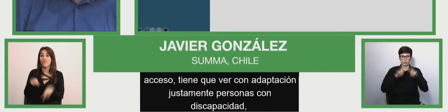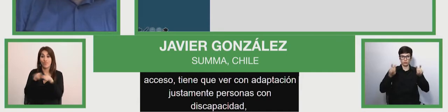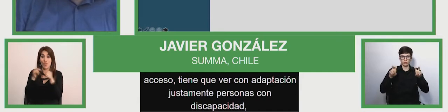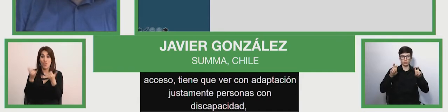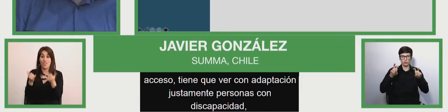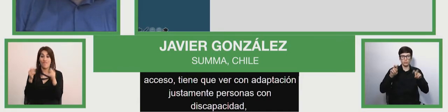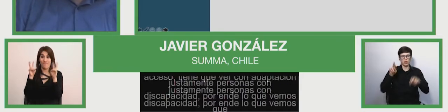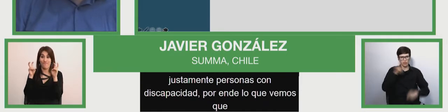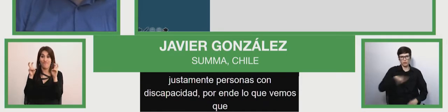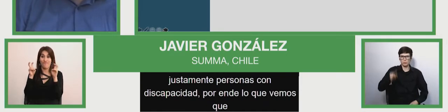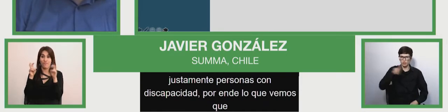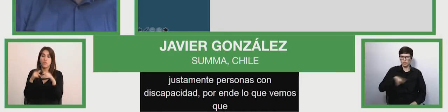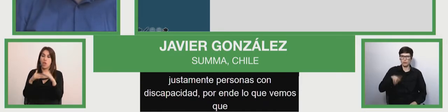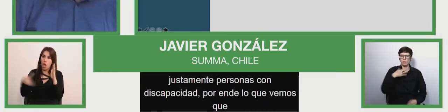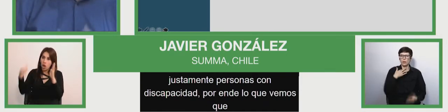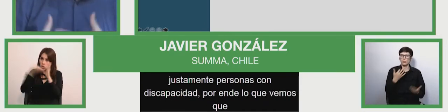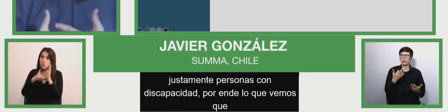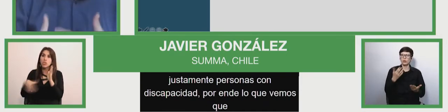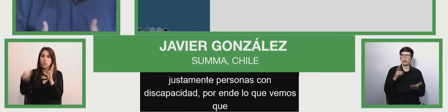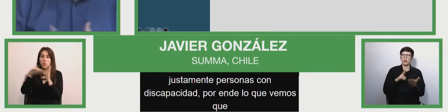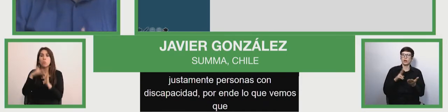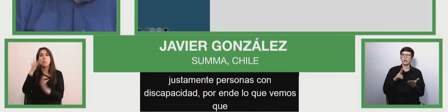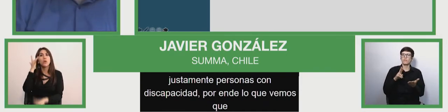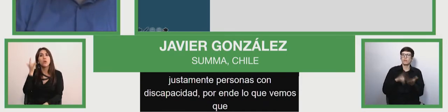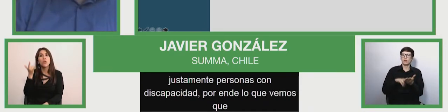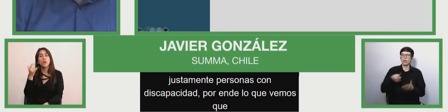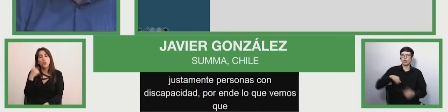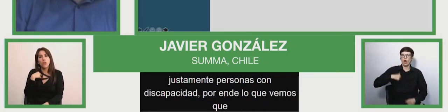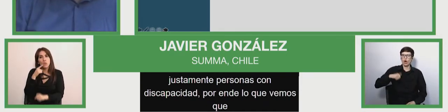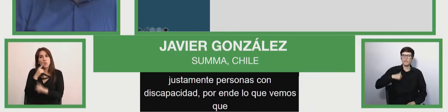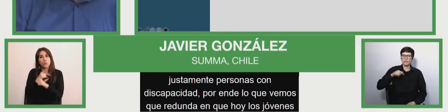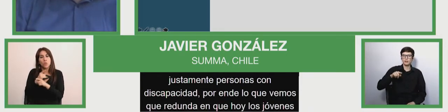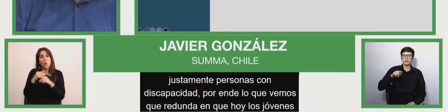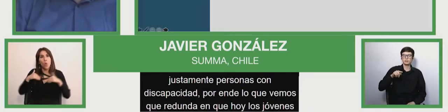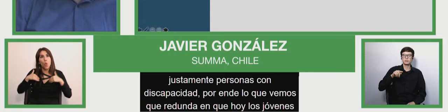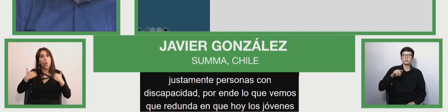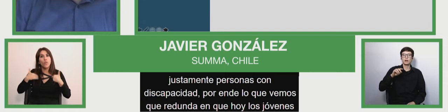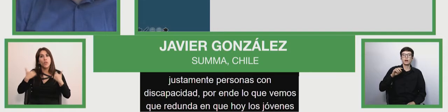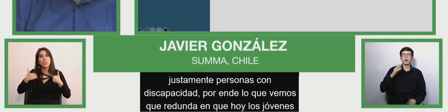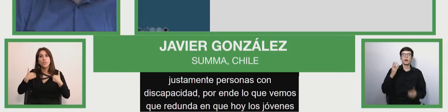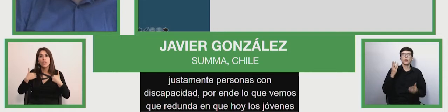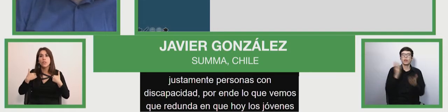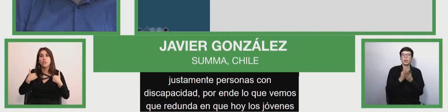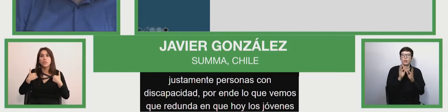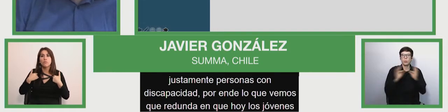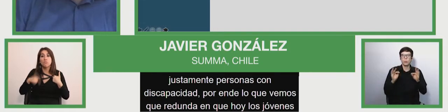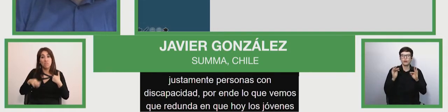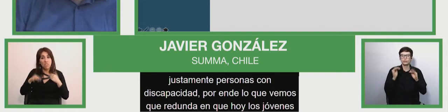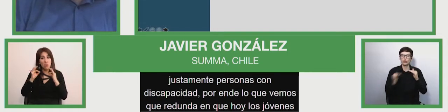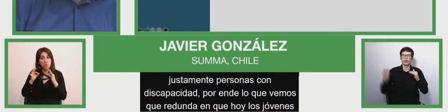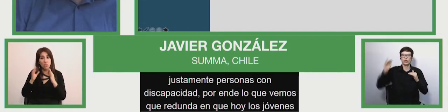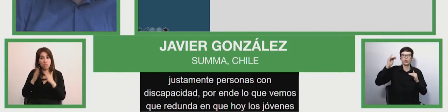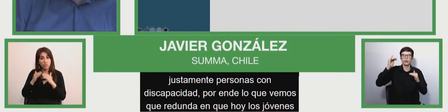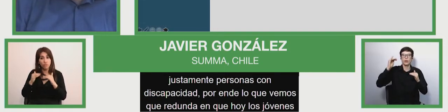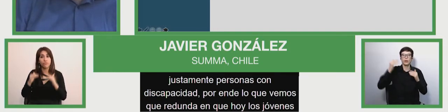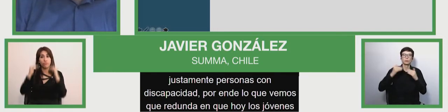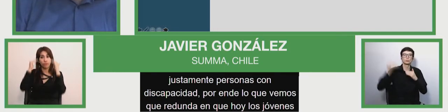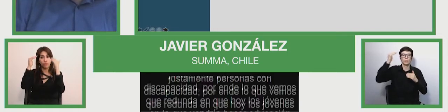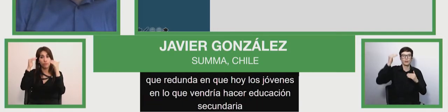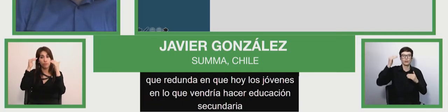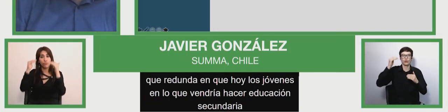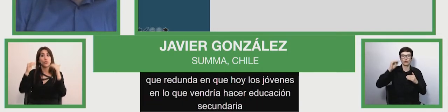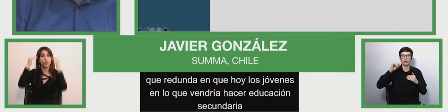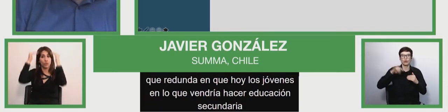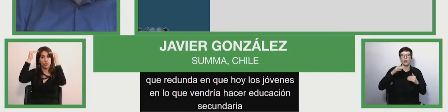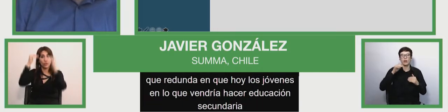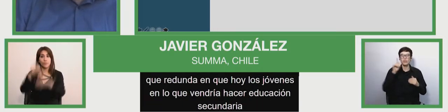día los jóvenes, por ejemplo, en edad, lo que tendría que ser más bien en educación secundaria, tienen un 10% menos de probabilidad de asistir a